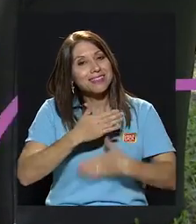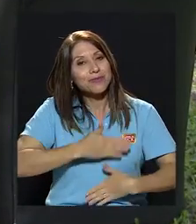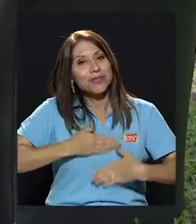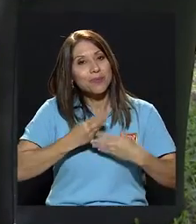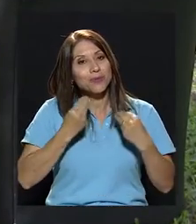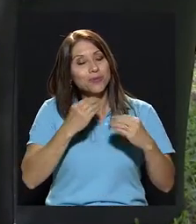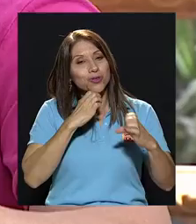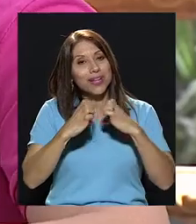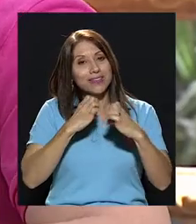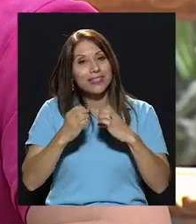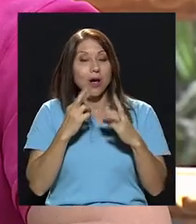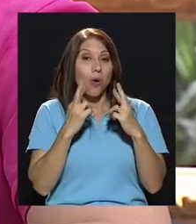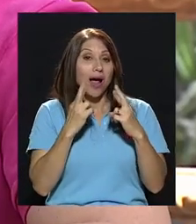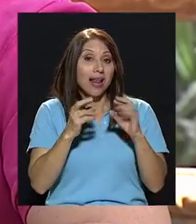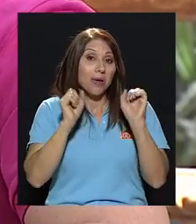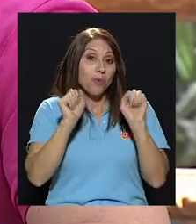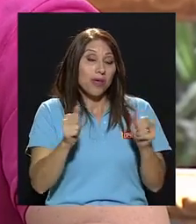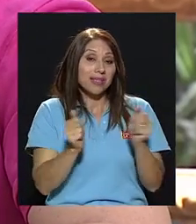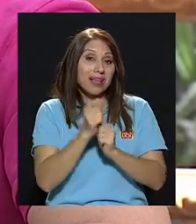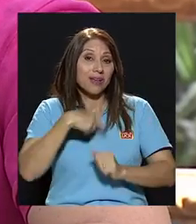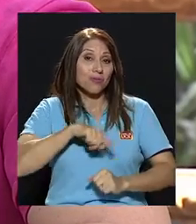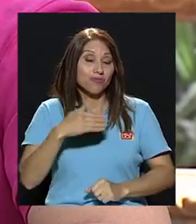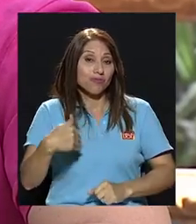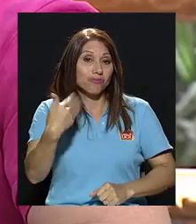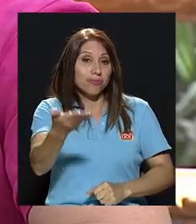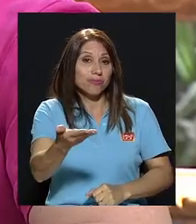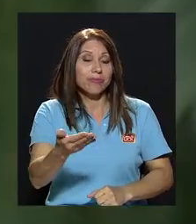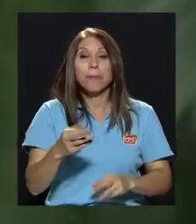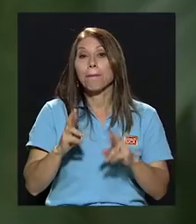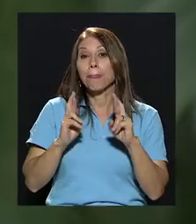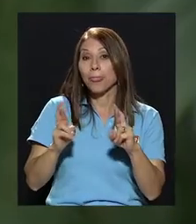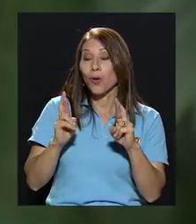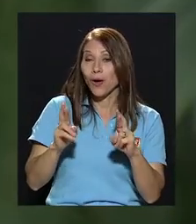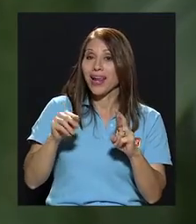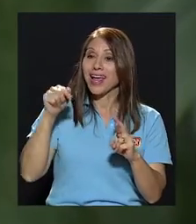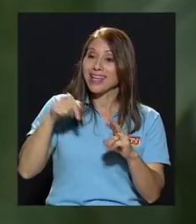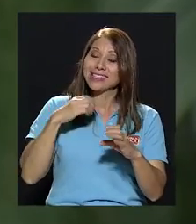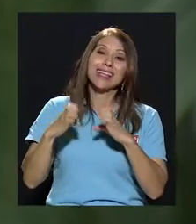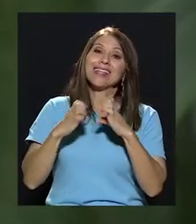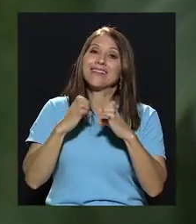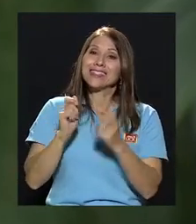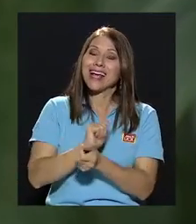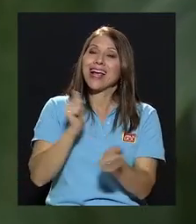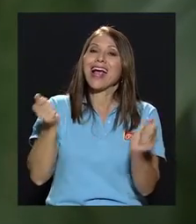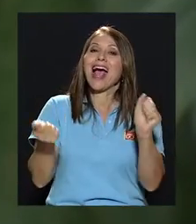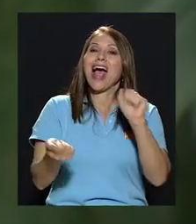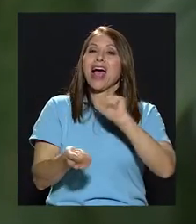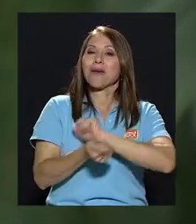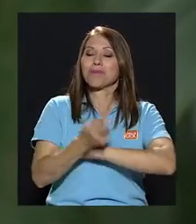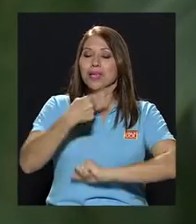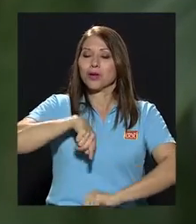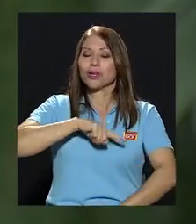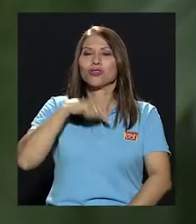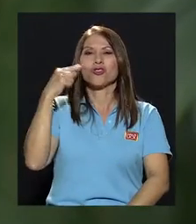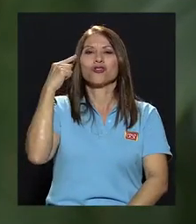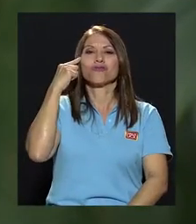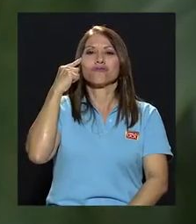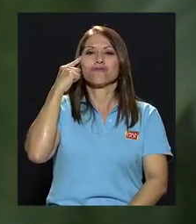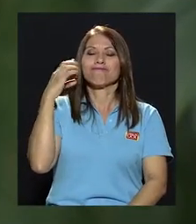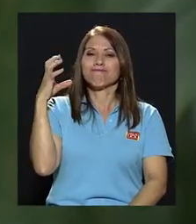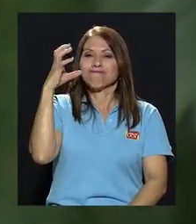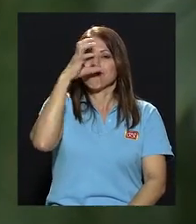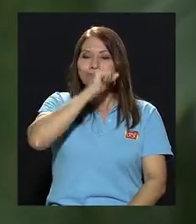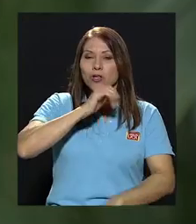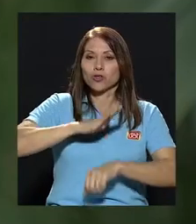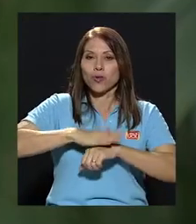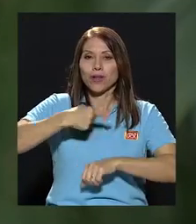entrevista y ojalá que nos pueda acompañar. Ojalá nos cambie esta entrevista un poquito nuestro grado de conciencia acerca